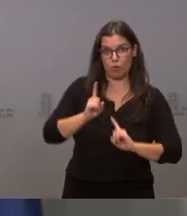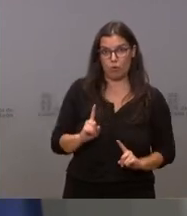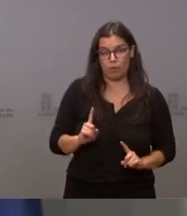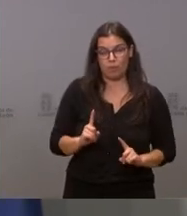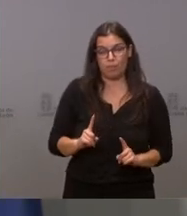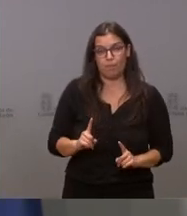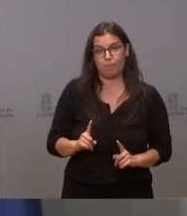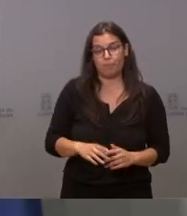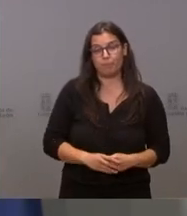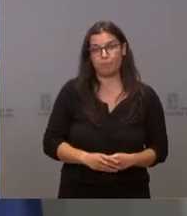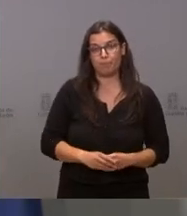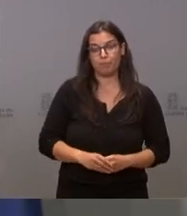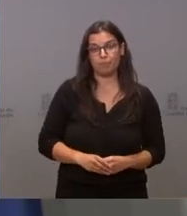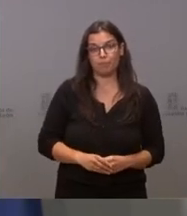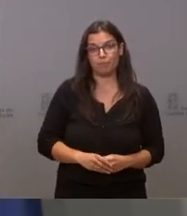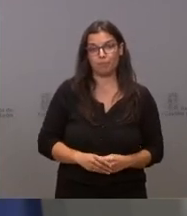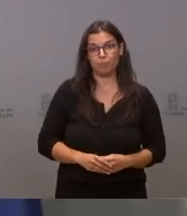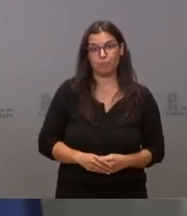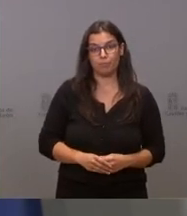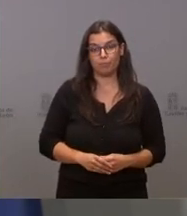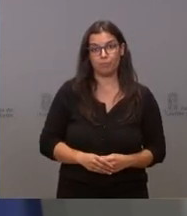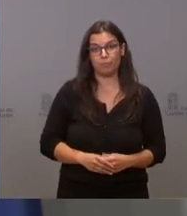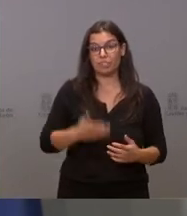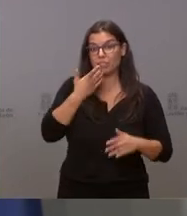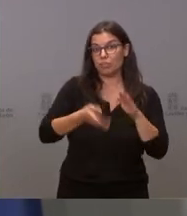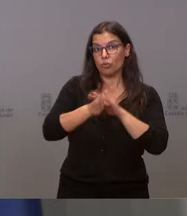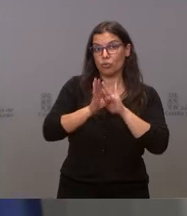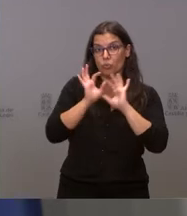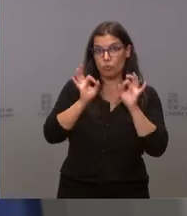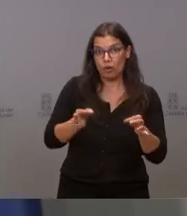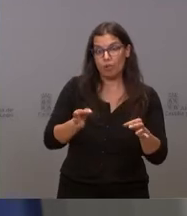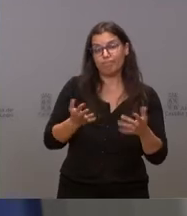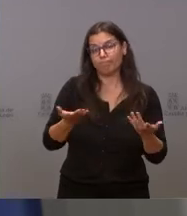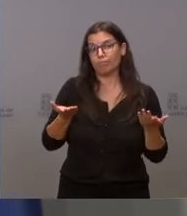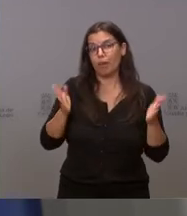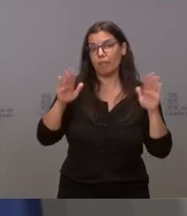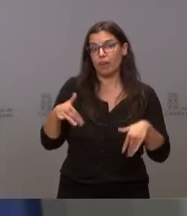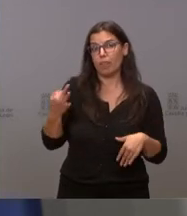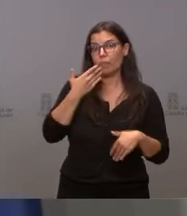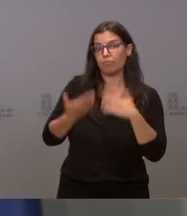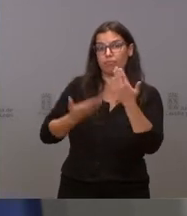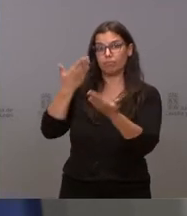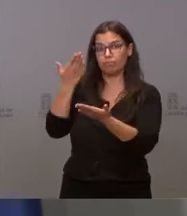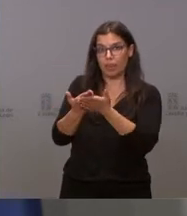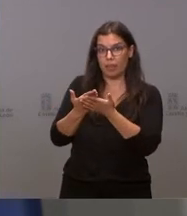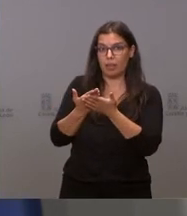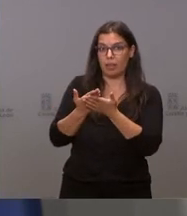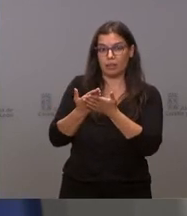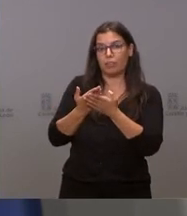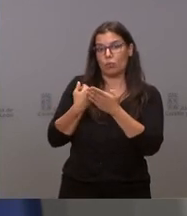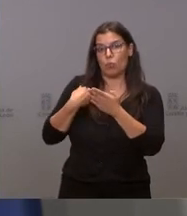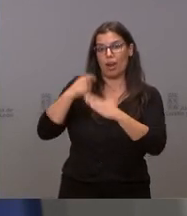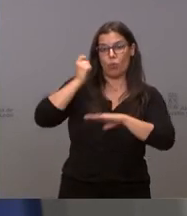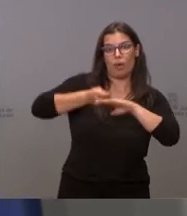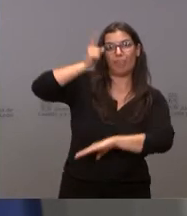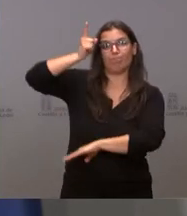de continuar así, nos veremos obligados a solicitar su ejecución por vía judicial